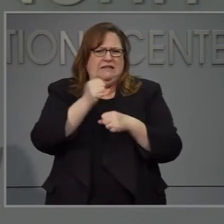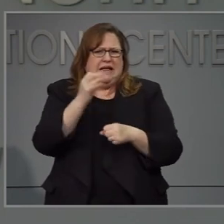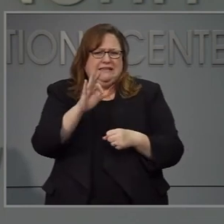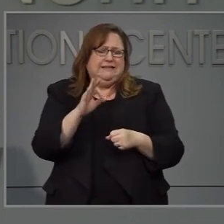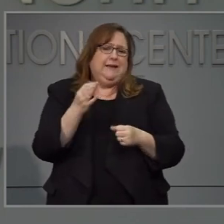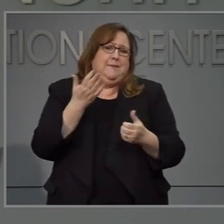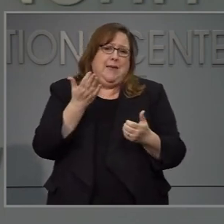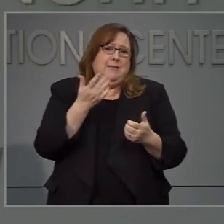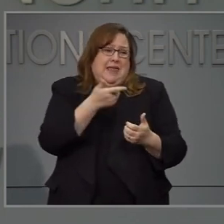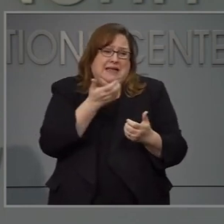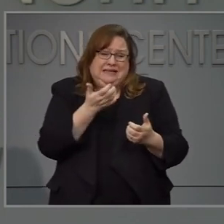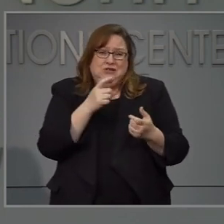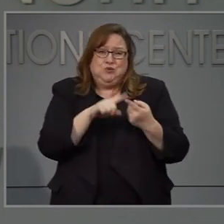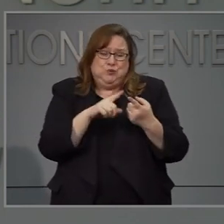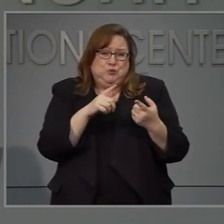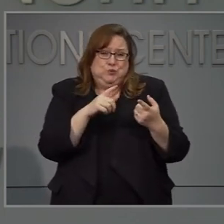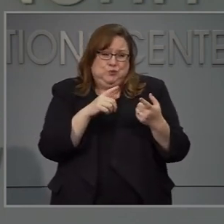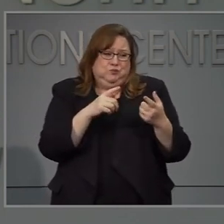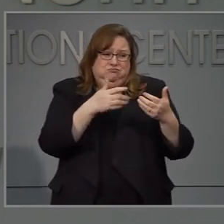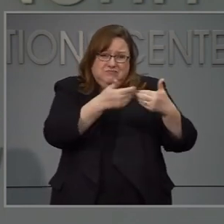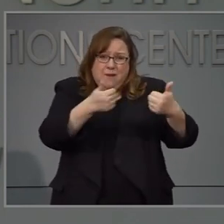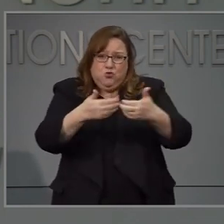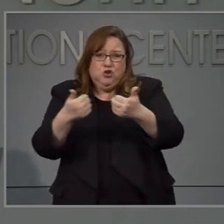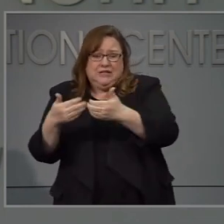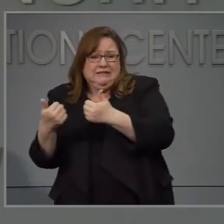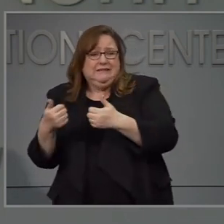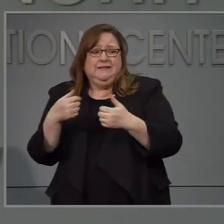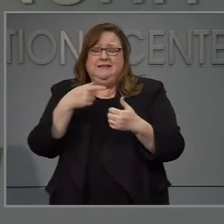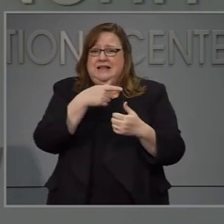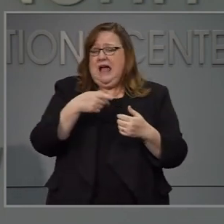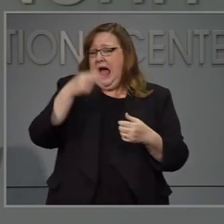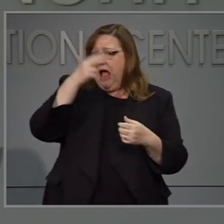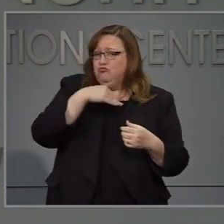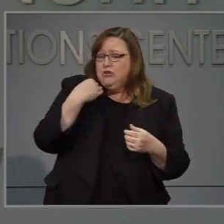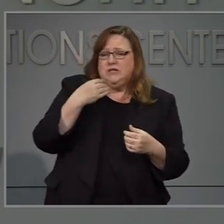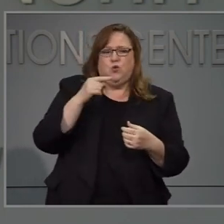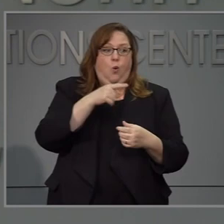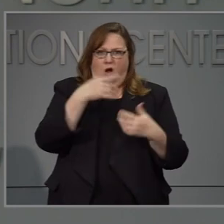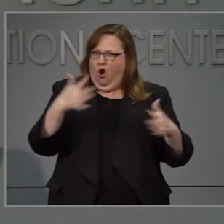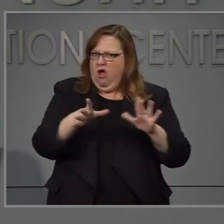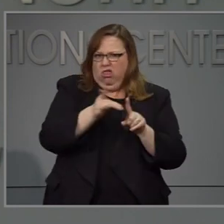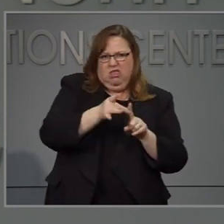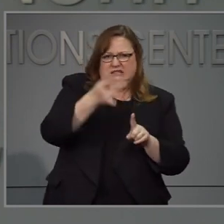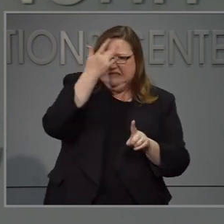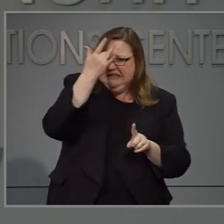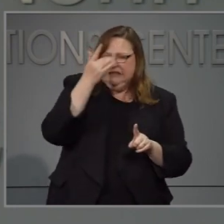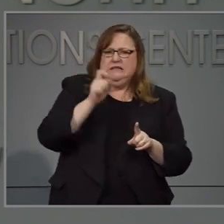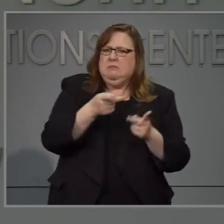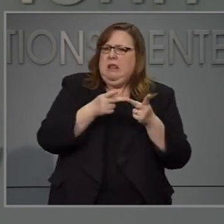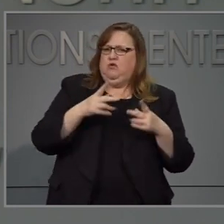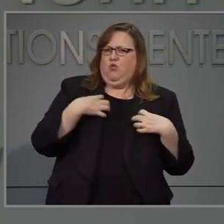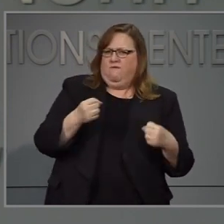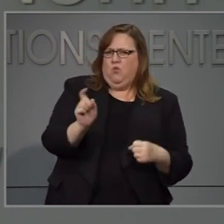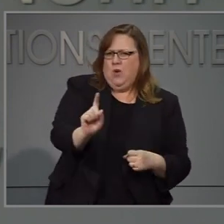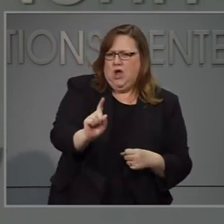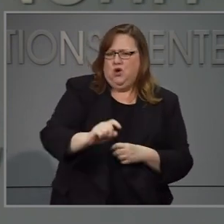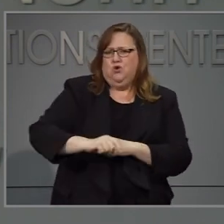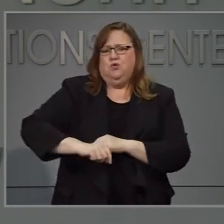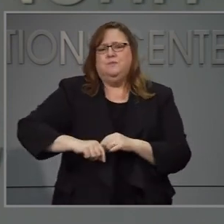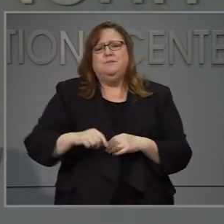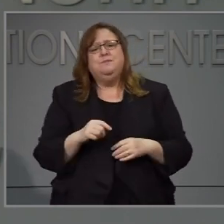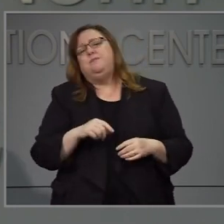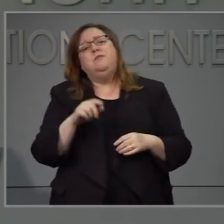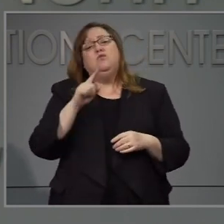que necesitan estar aisladas o que necesitan recuperarse actualmente treinta y siete condados están